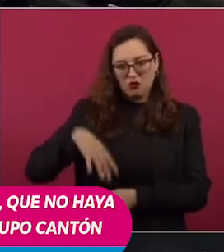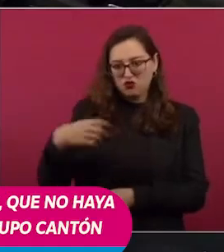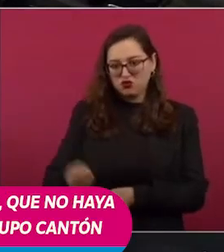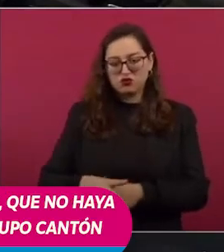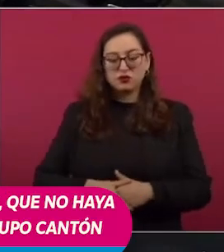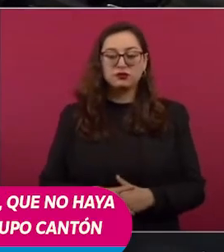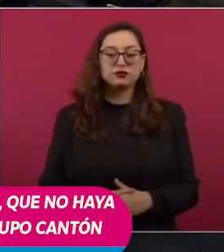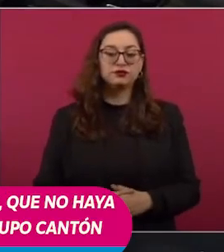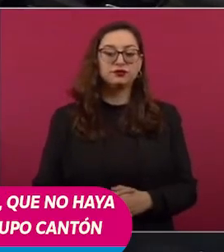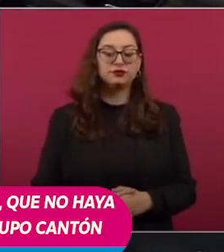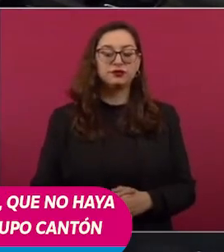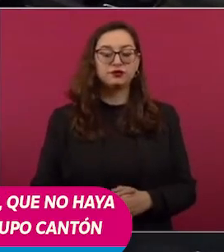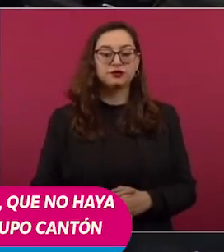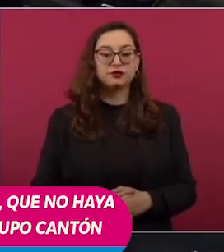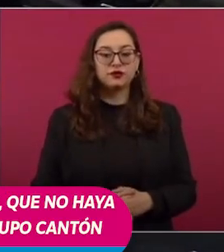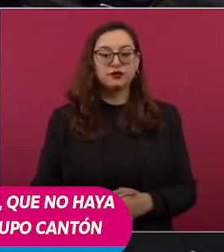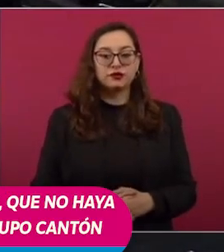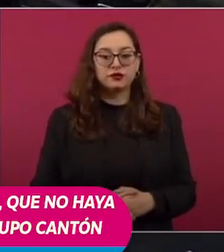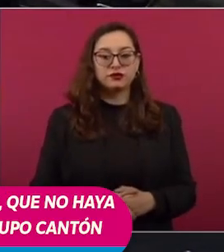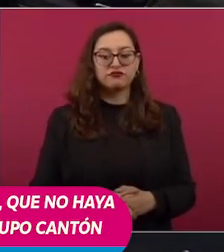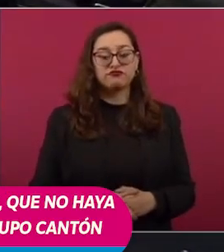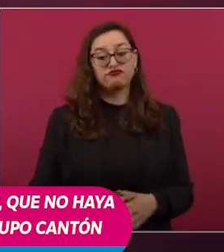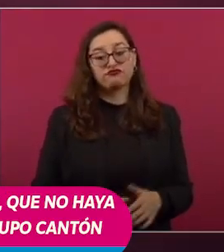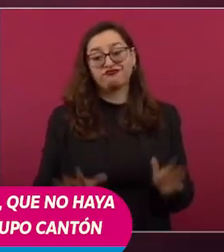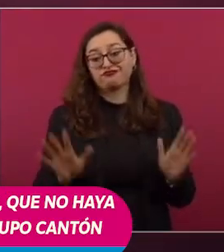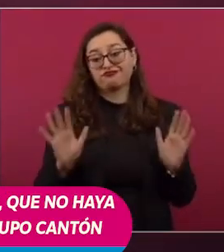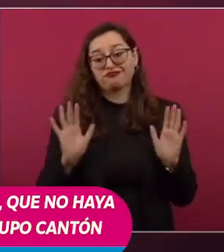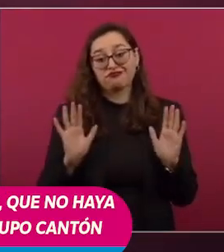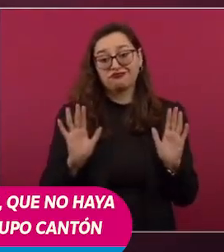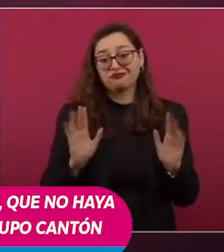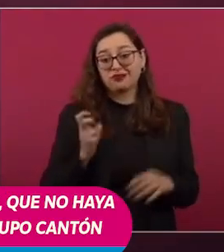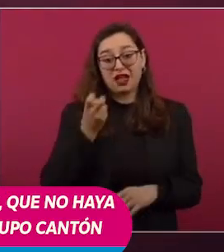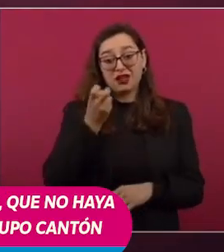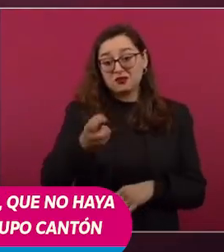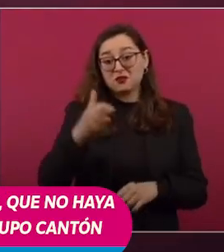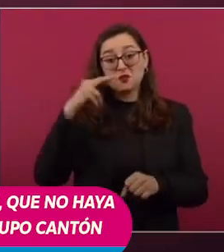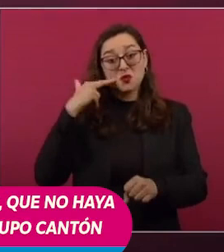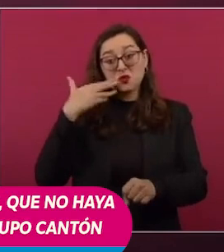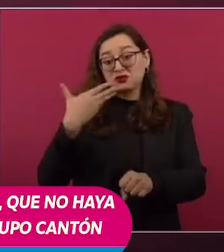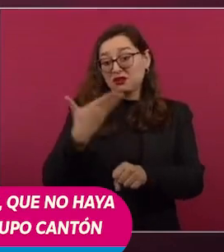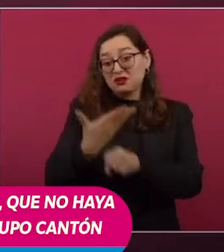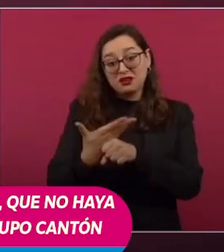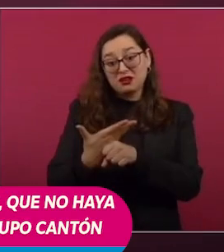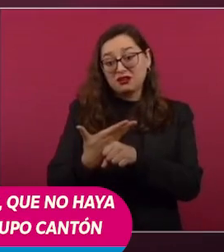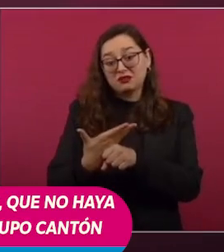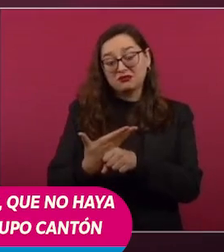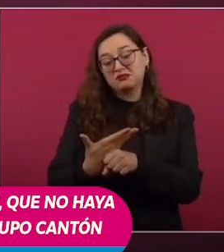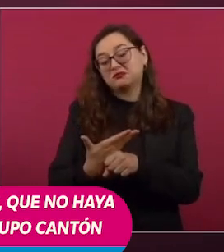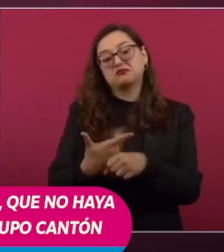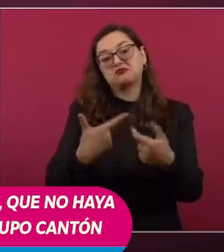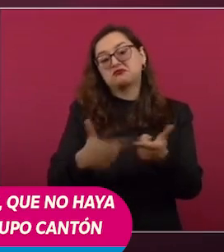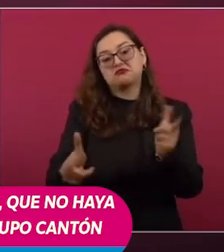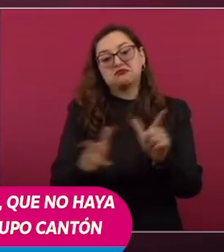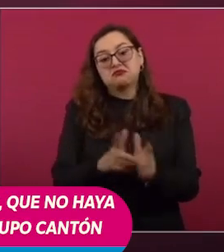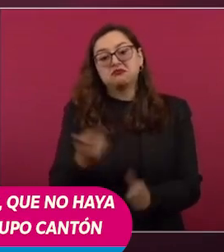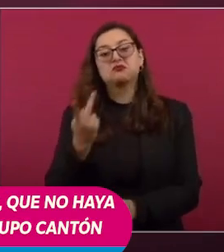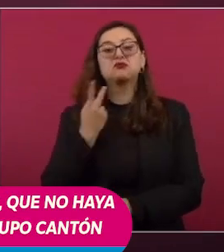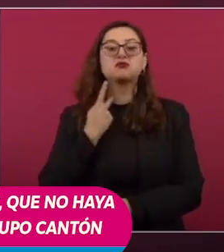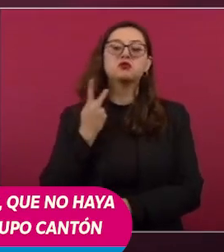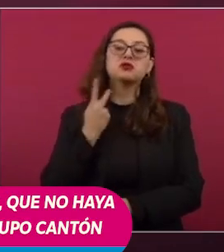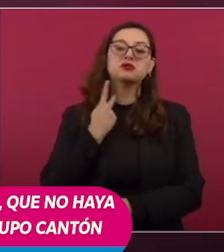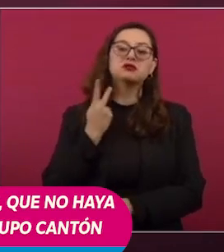Pues eso lo tienen que ver los partidos, nosotros no vamos a